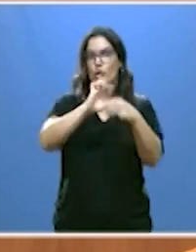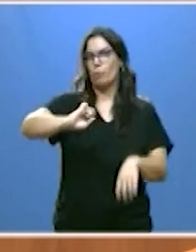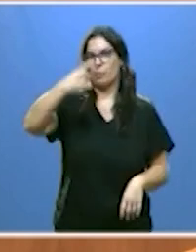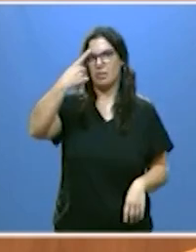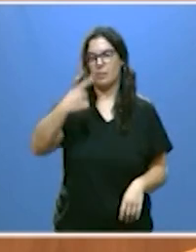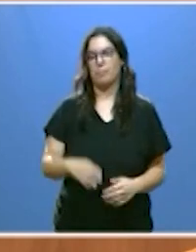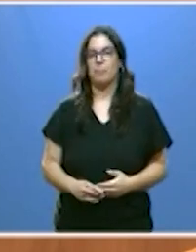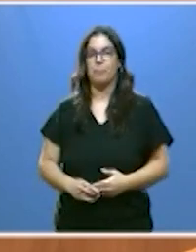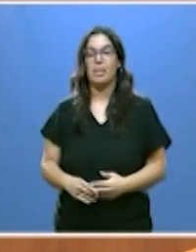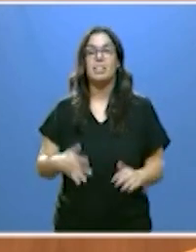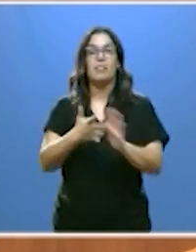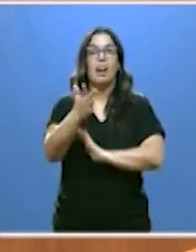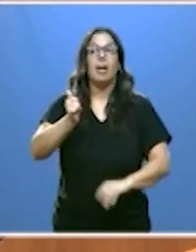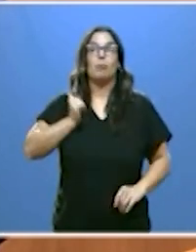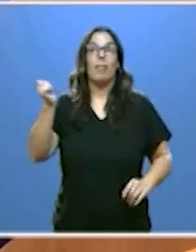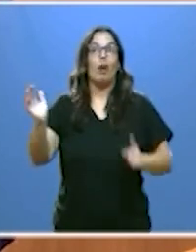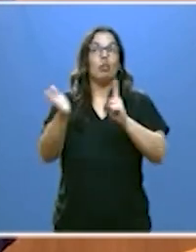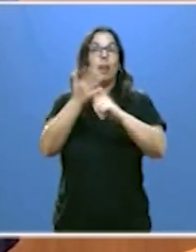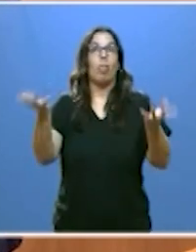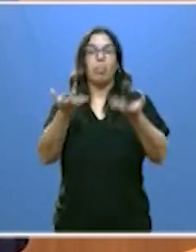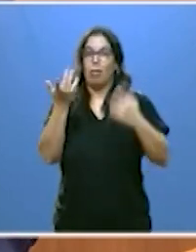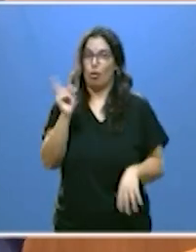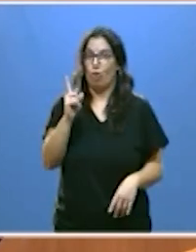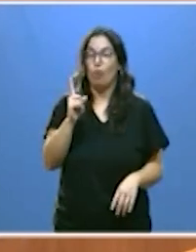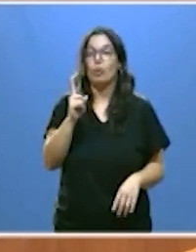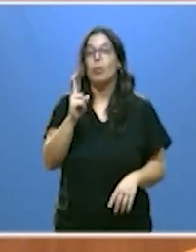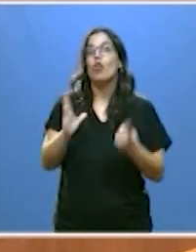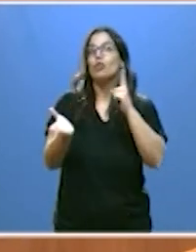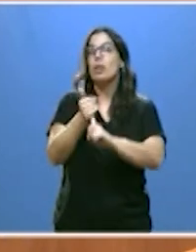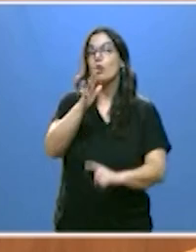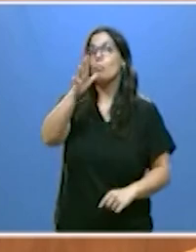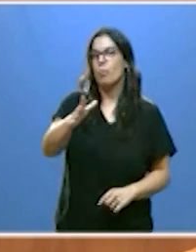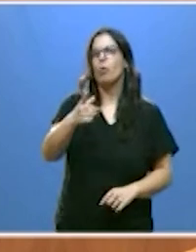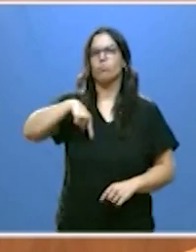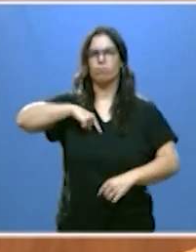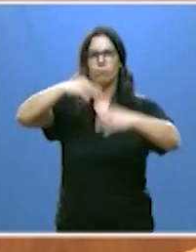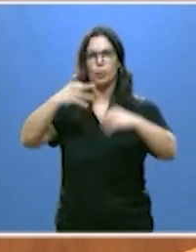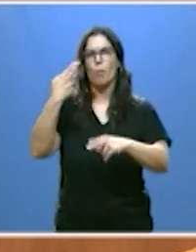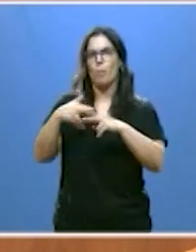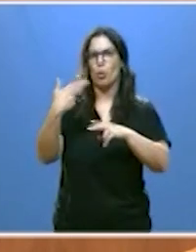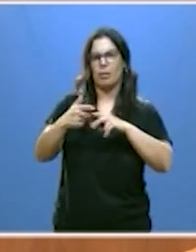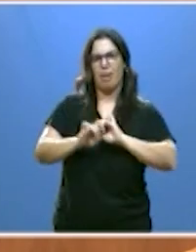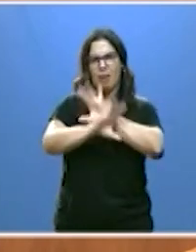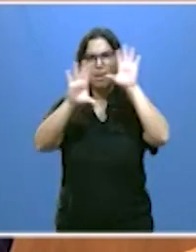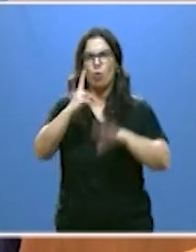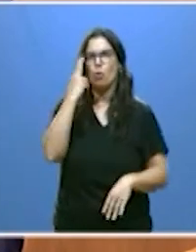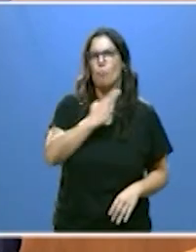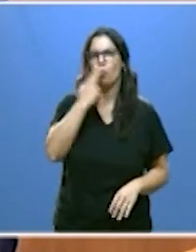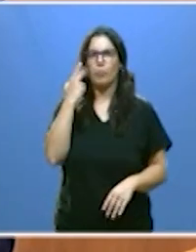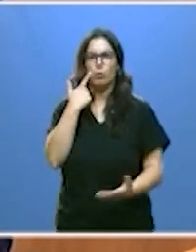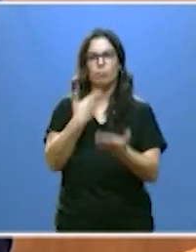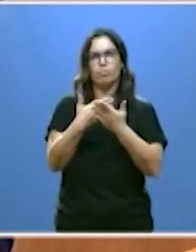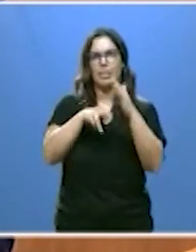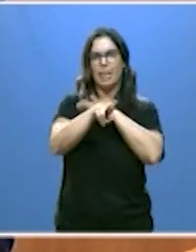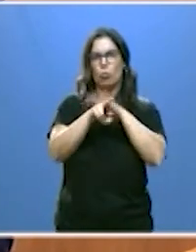Tampoco esto es fruto de la casualidad sino que obedece como he dicho a unas políticas firmes y muy comprometidas reflejadas en más